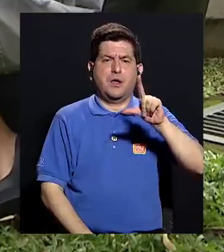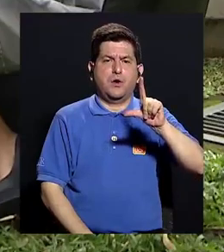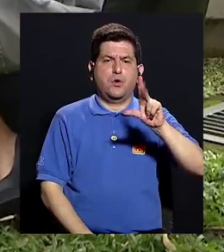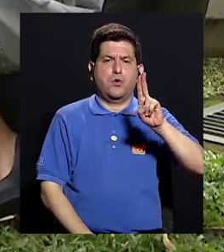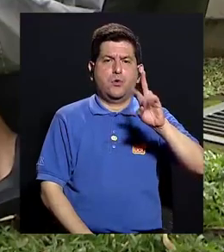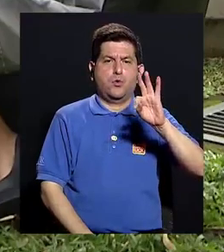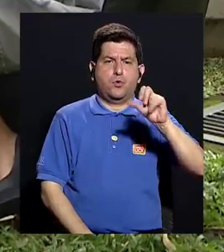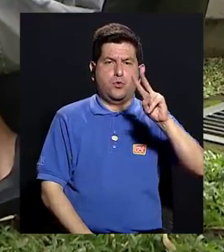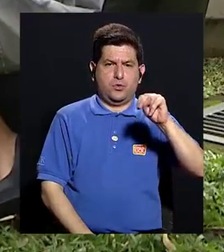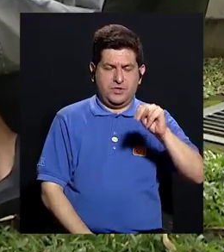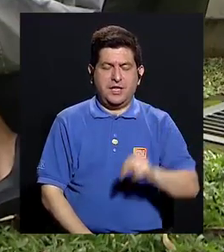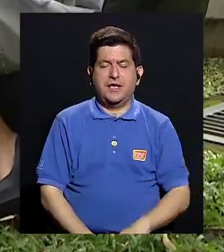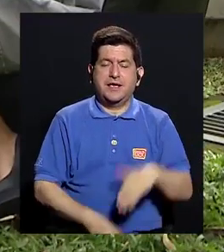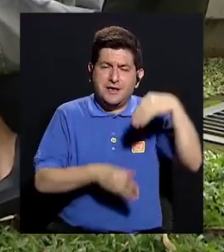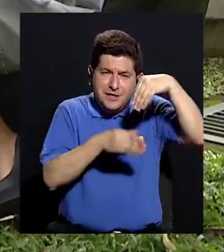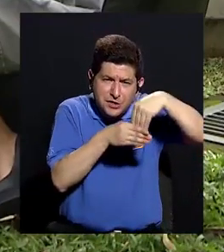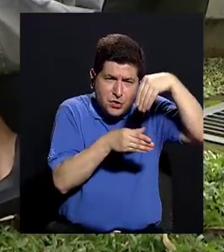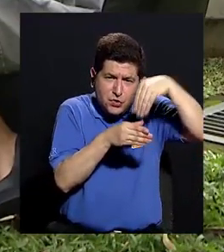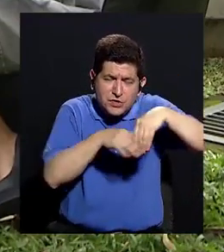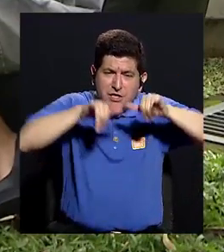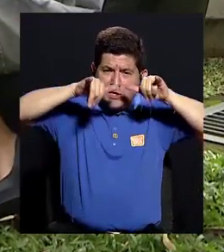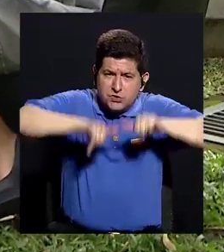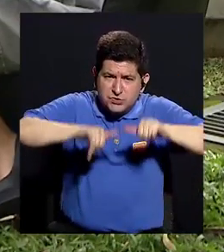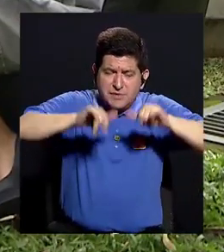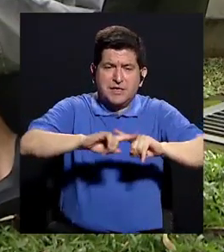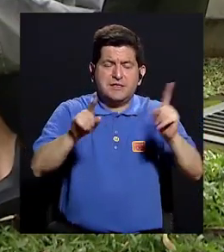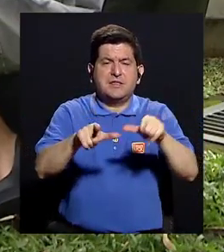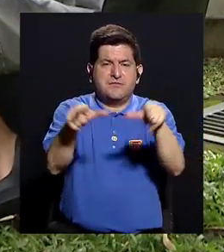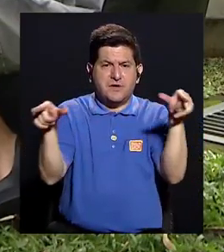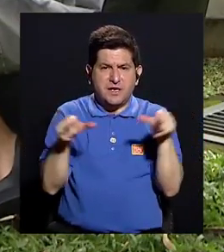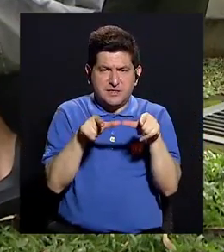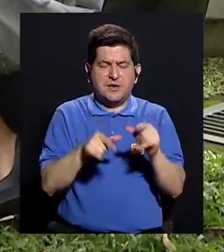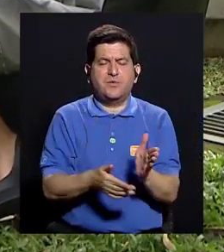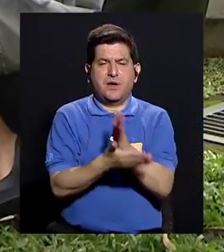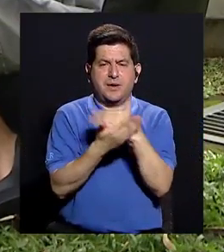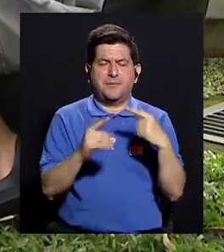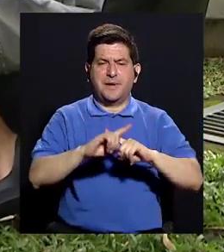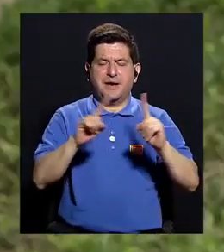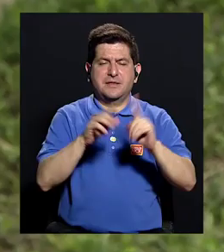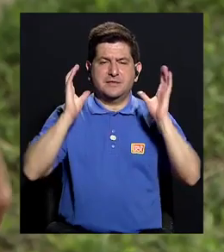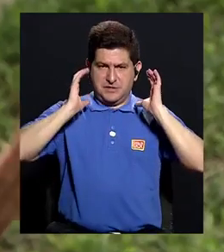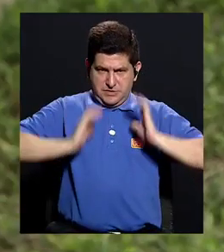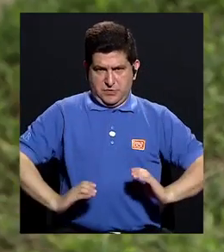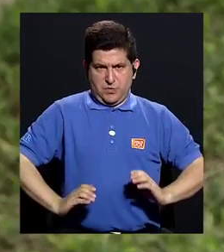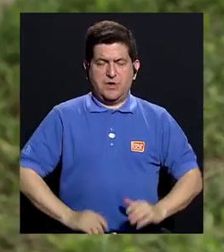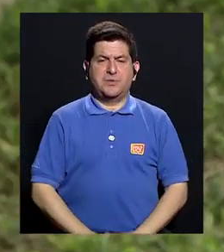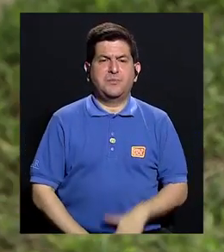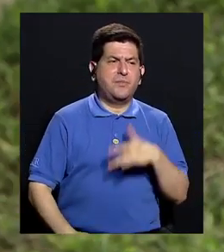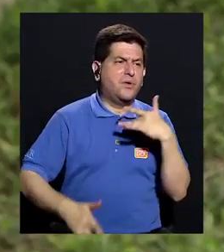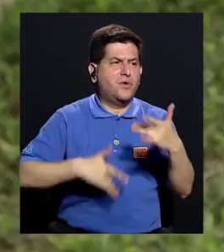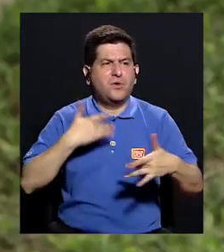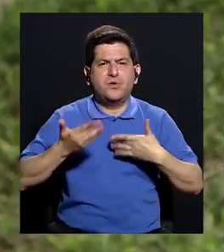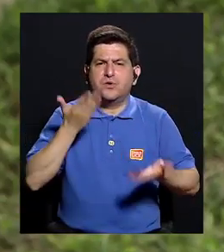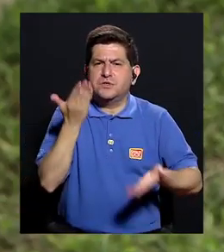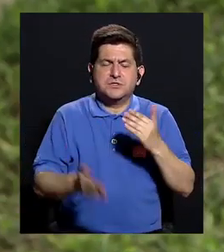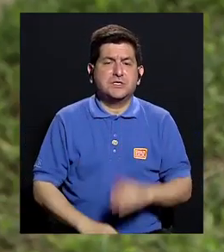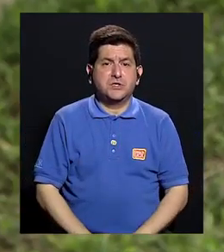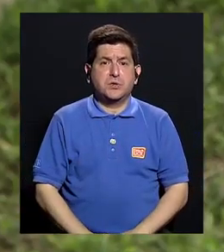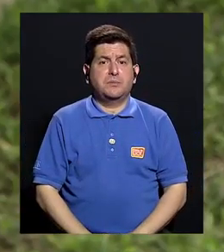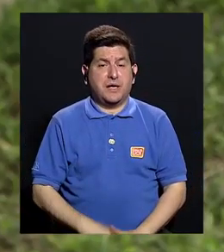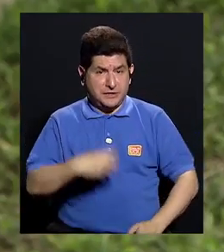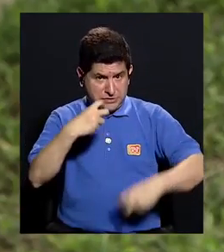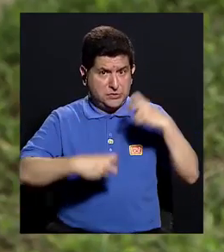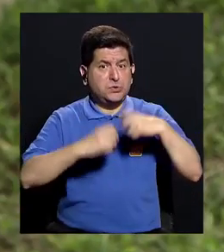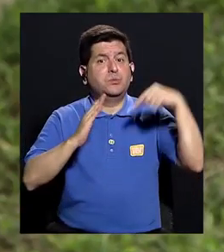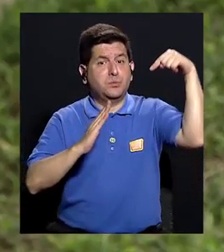almacenando en varias partes de diferentes órganos. Entonces, los síntomas pueden ser tan graves